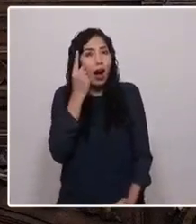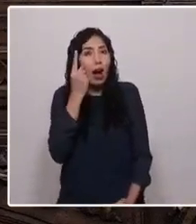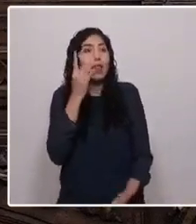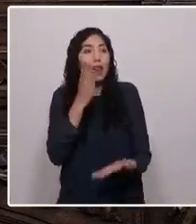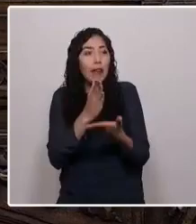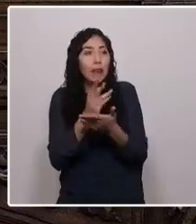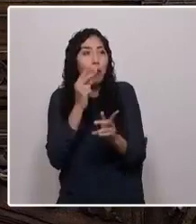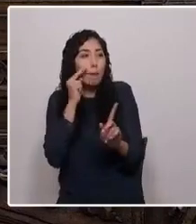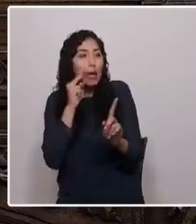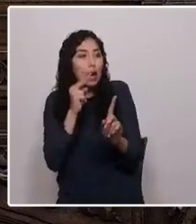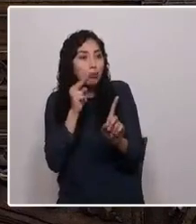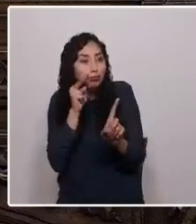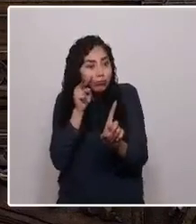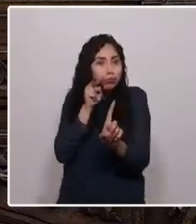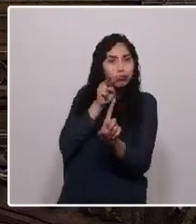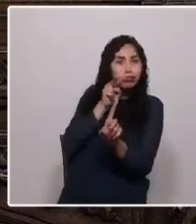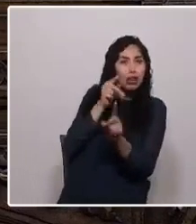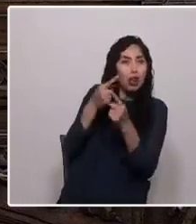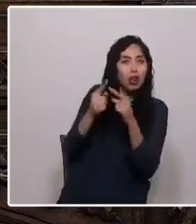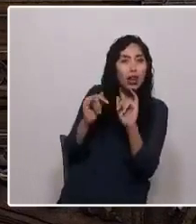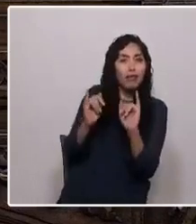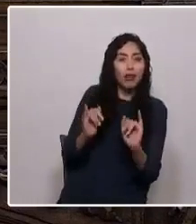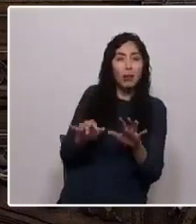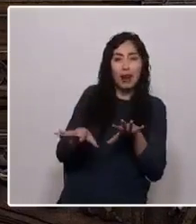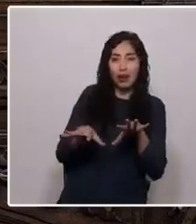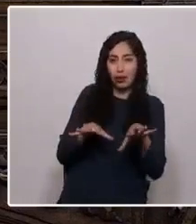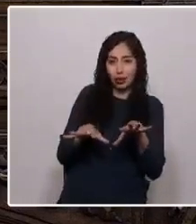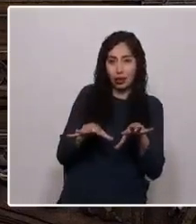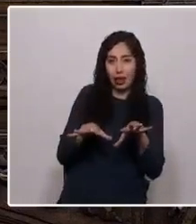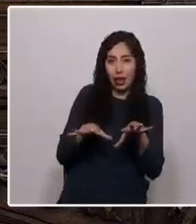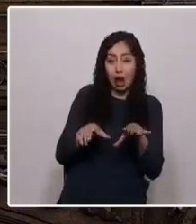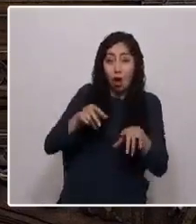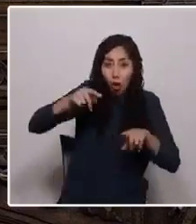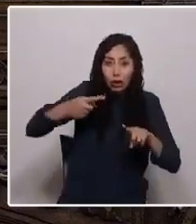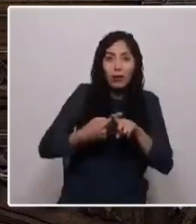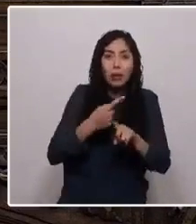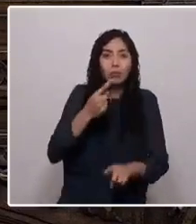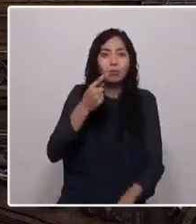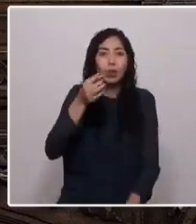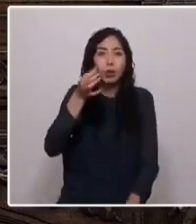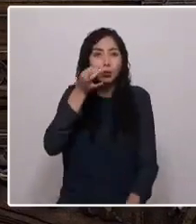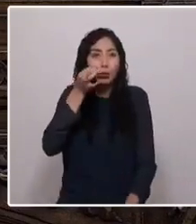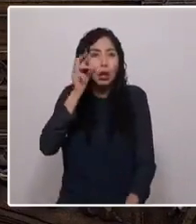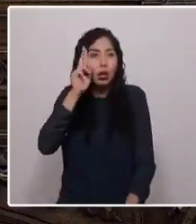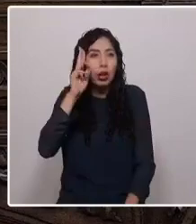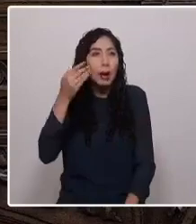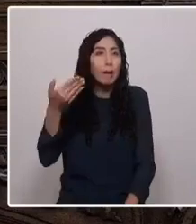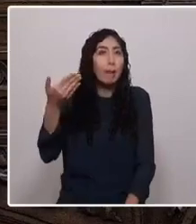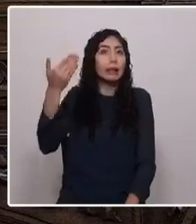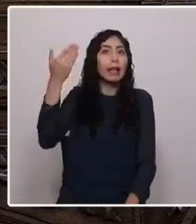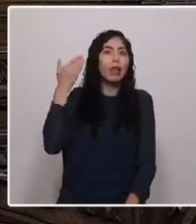cosas, volver a mirar el pasado reciente y ver en qué nos habíamos equivocado.